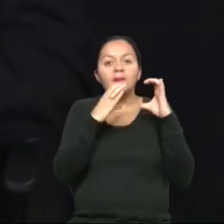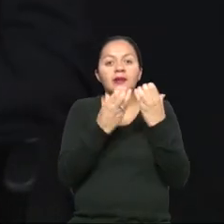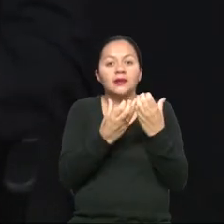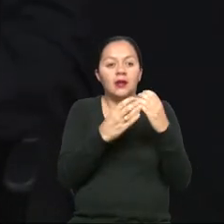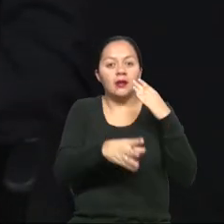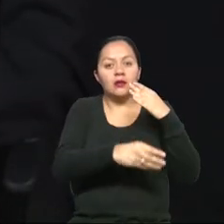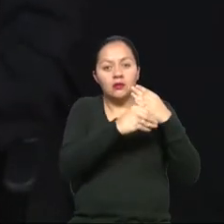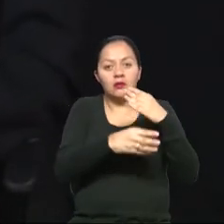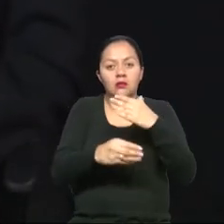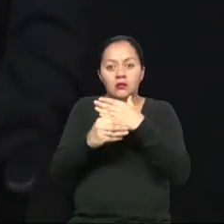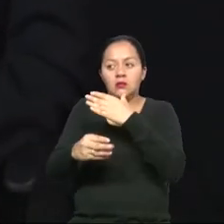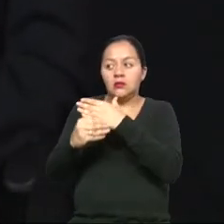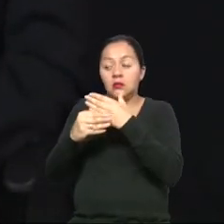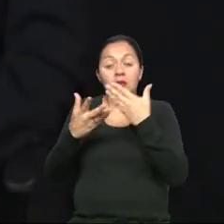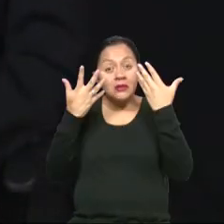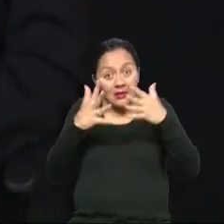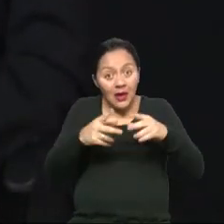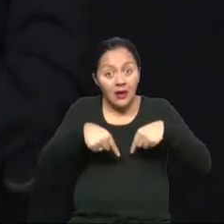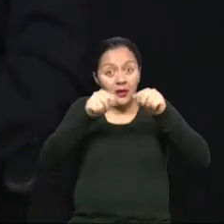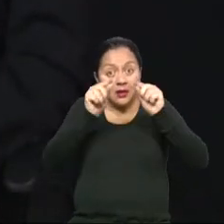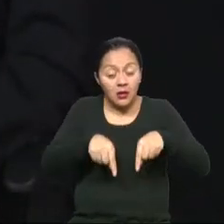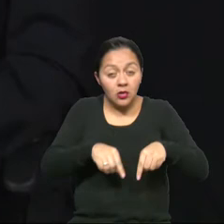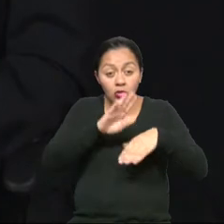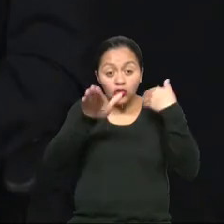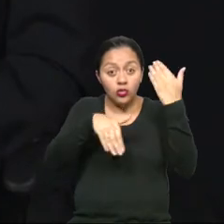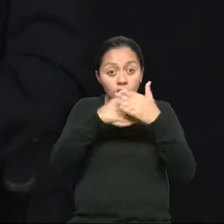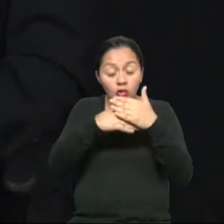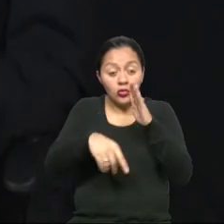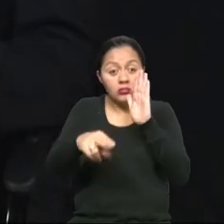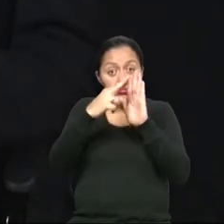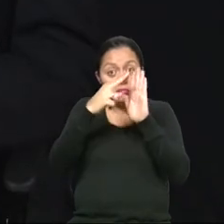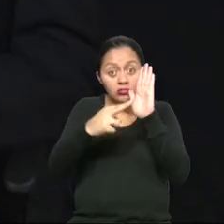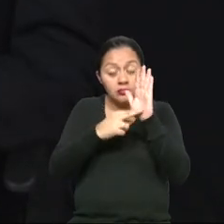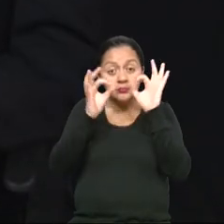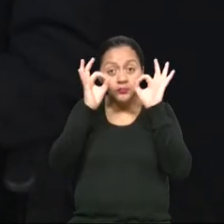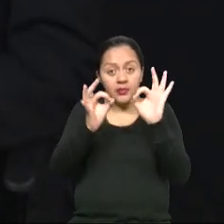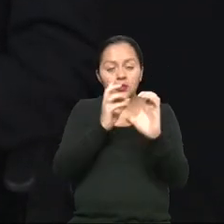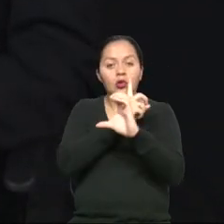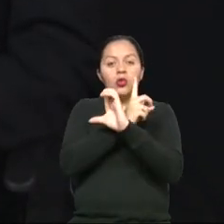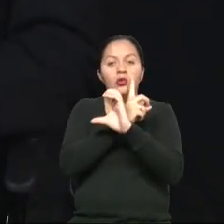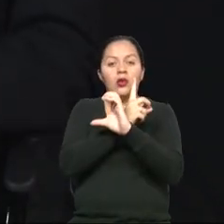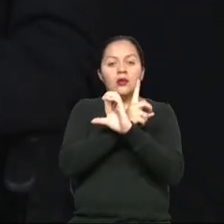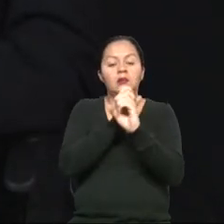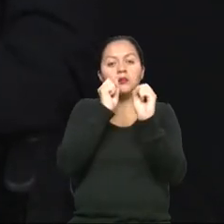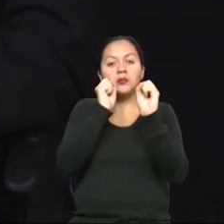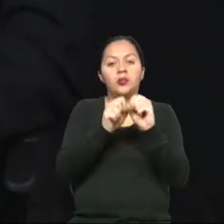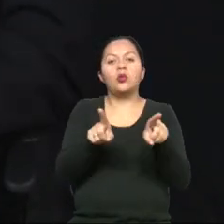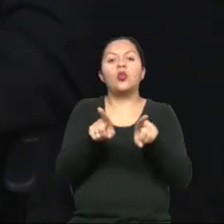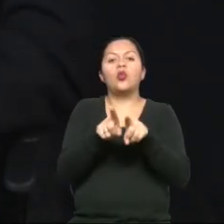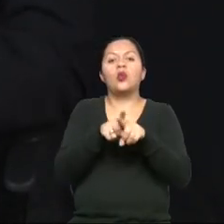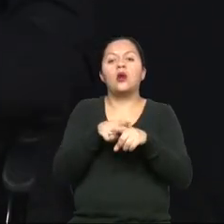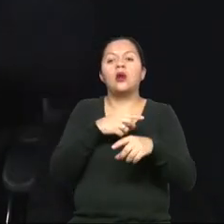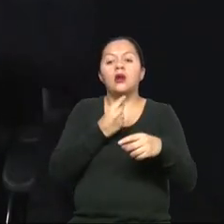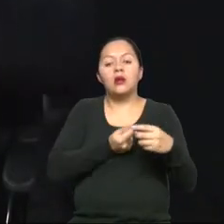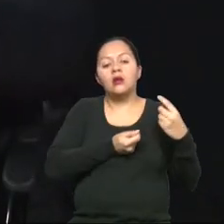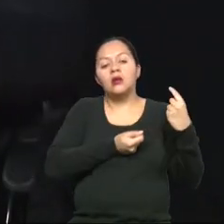Pero si yo tengo ya firmado un convenio de redes, de normalización con el CONADIS, el CONADIS ya no puede ir a mi ritmo, porque sería un trabajo